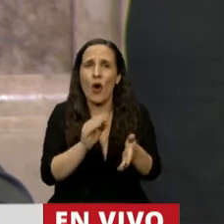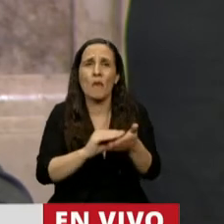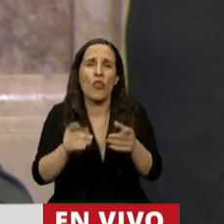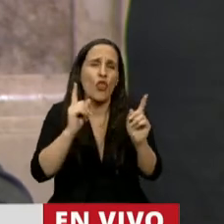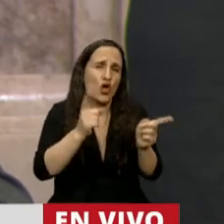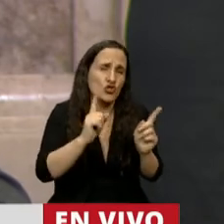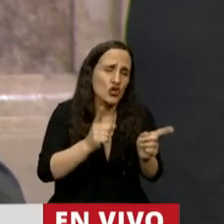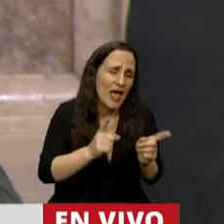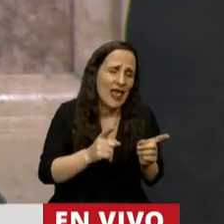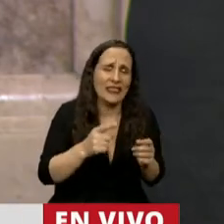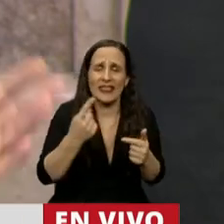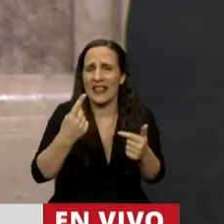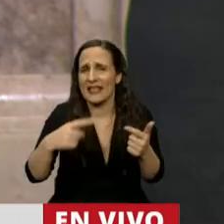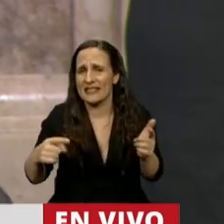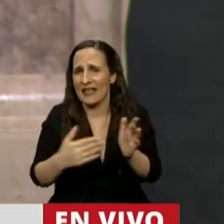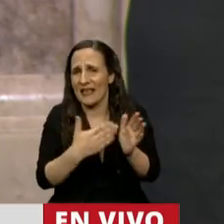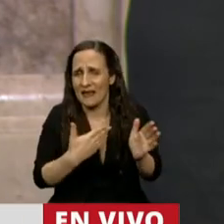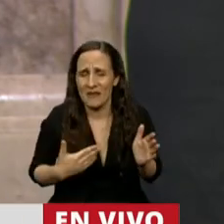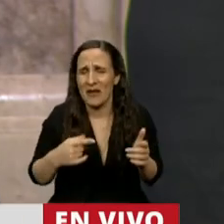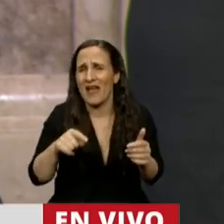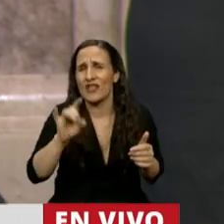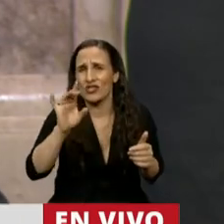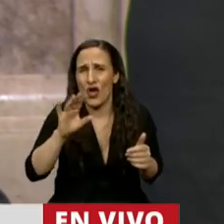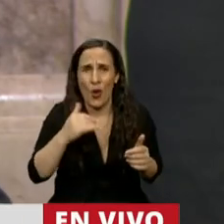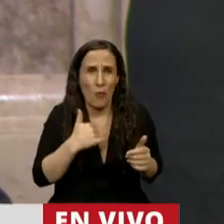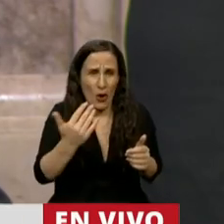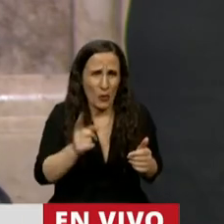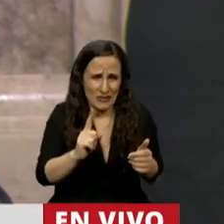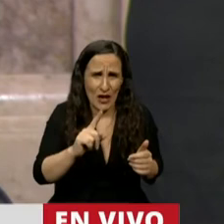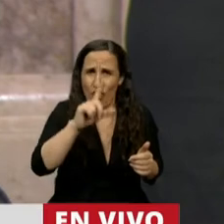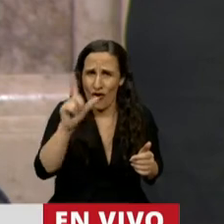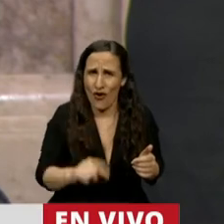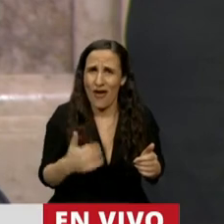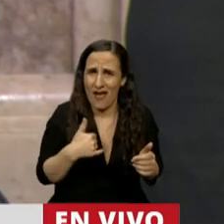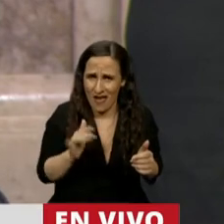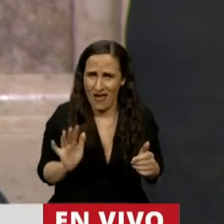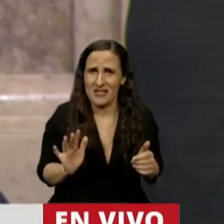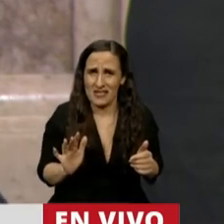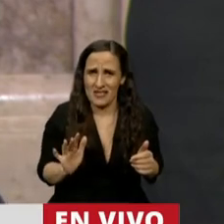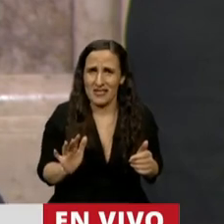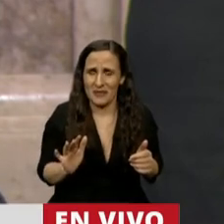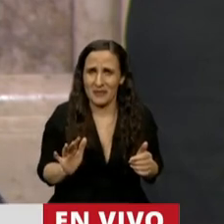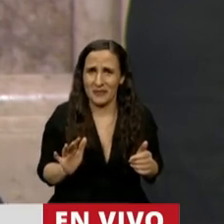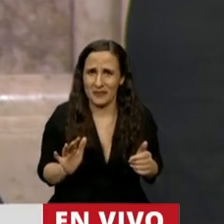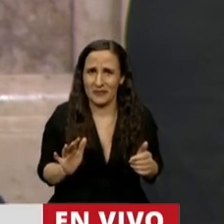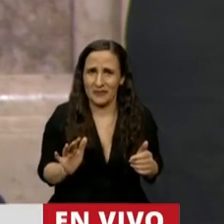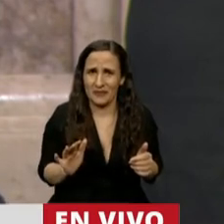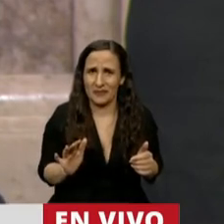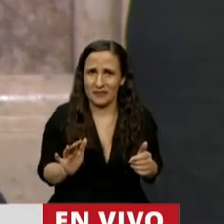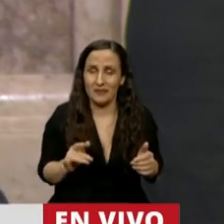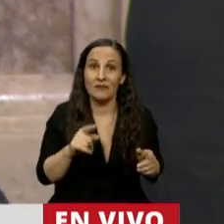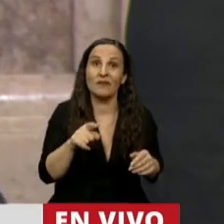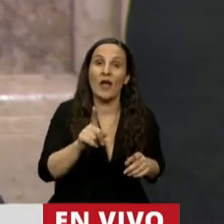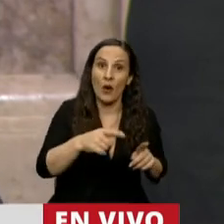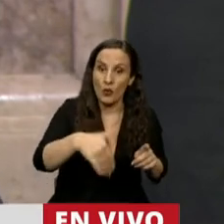docentes, no solo en la provincia de Buenos Aires, sino en todo el país. Esa es la situación. Imagínense los que le van a sacar el